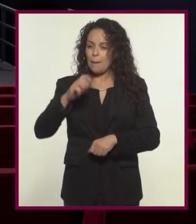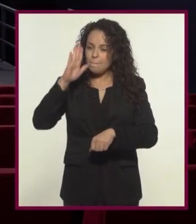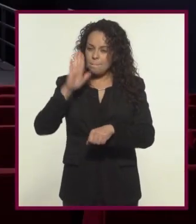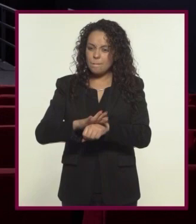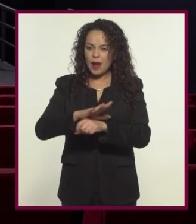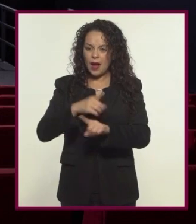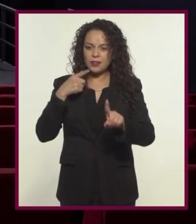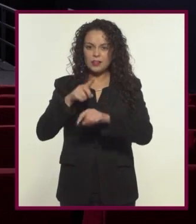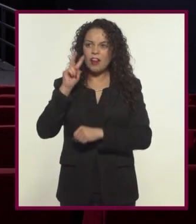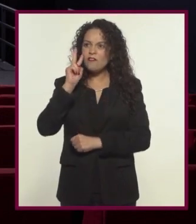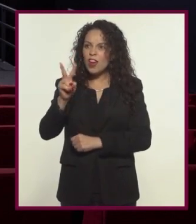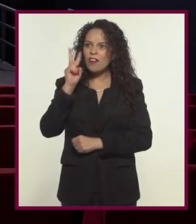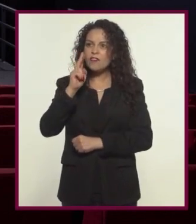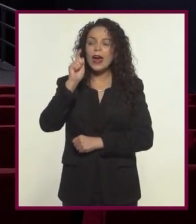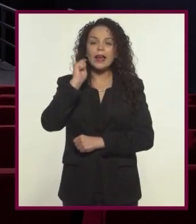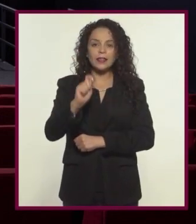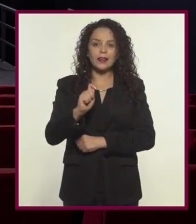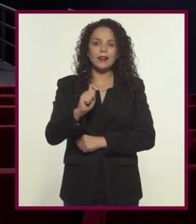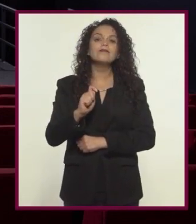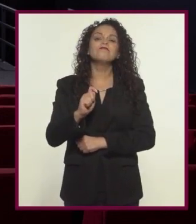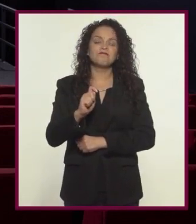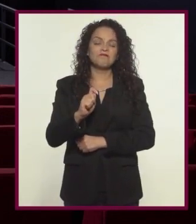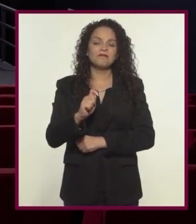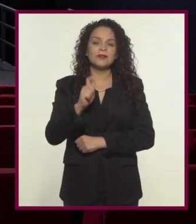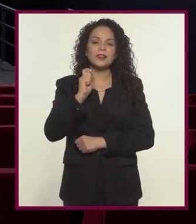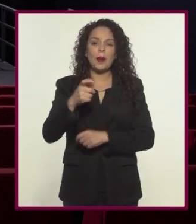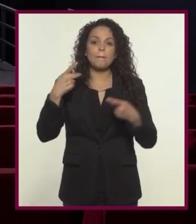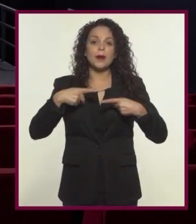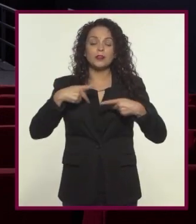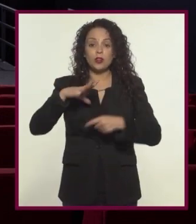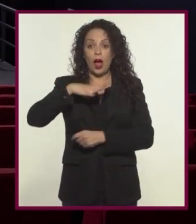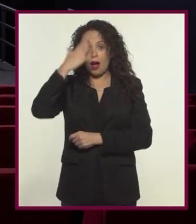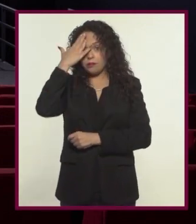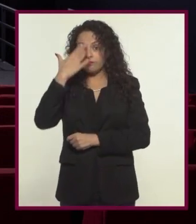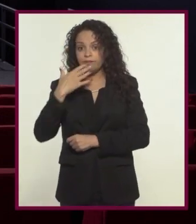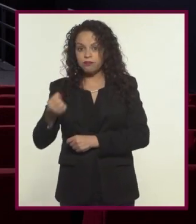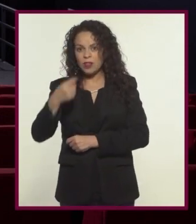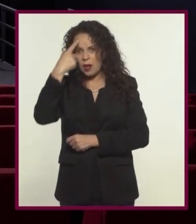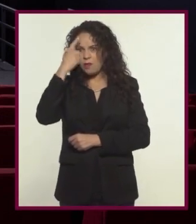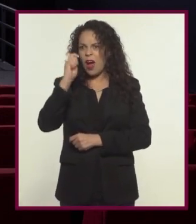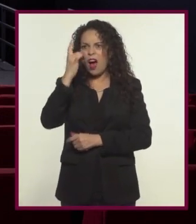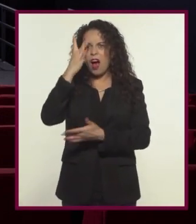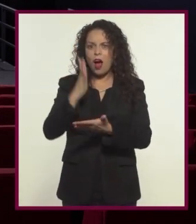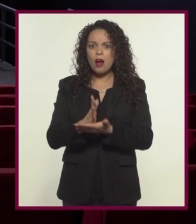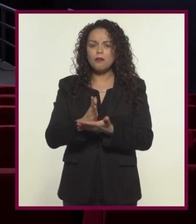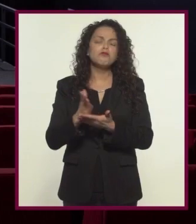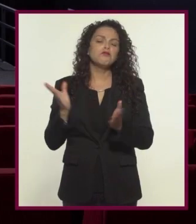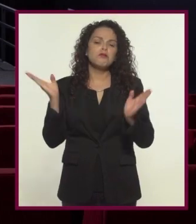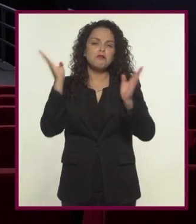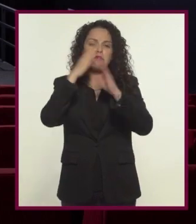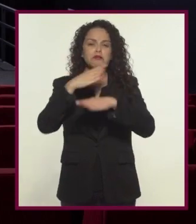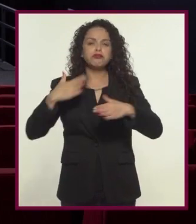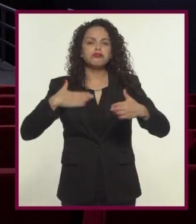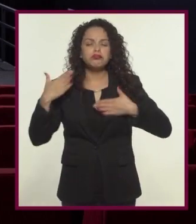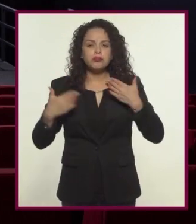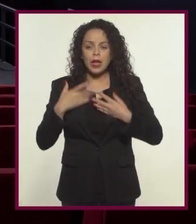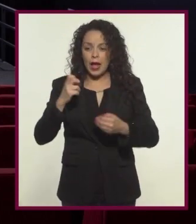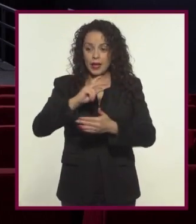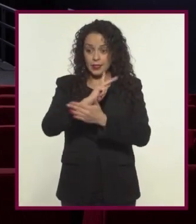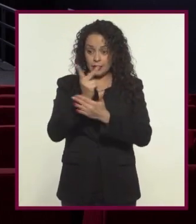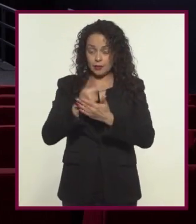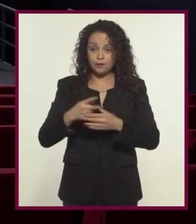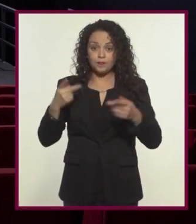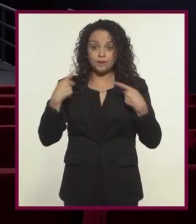Una de las fórmulas con mayor audiencia son los shows de talento que tienen como único objetivo el entretenimiento En estos